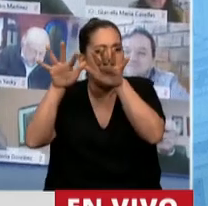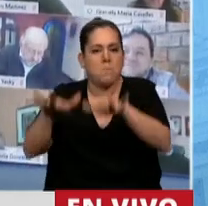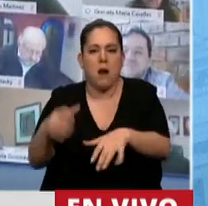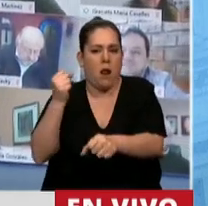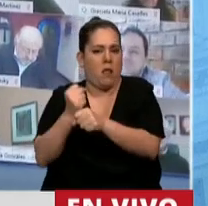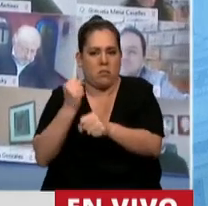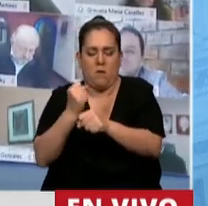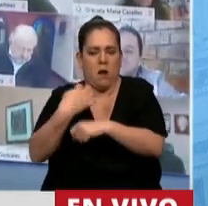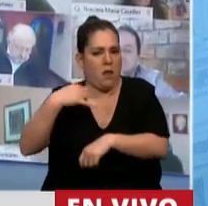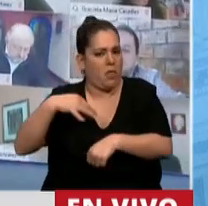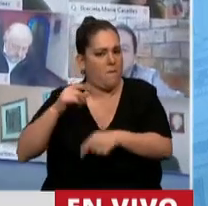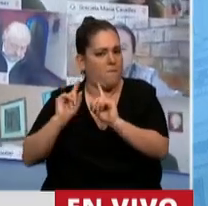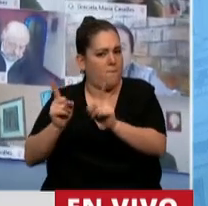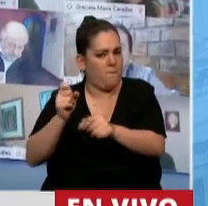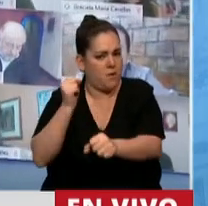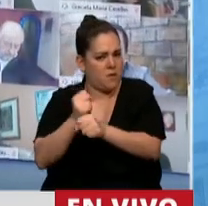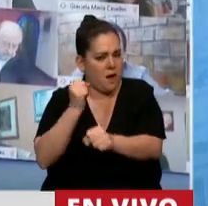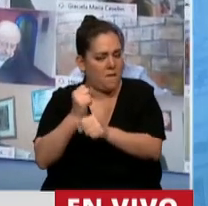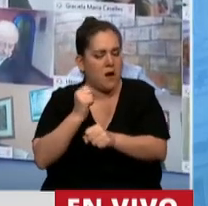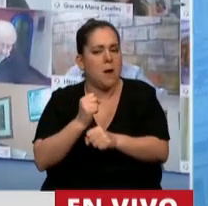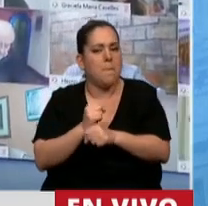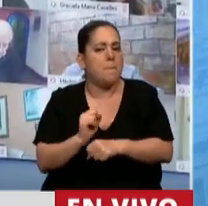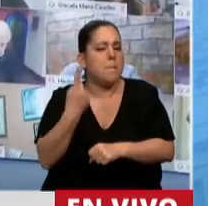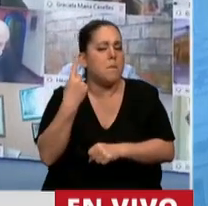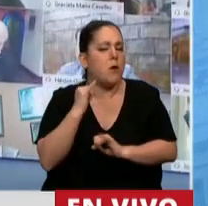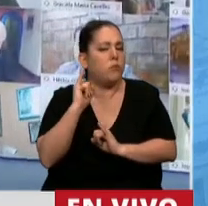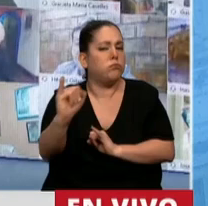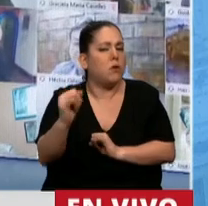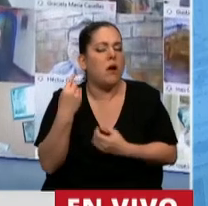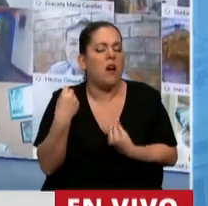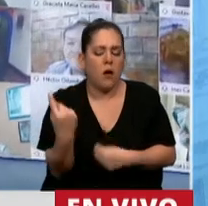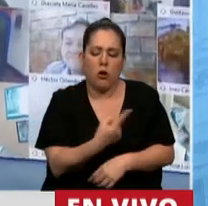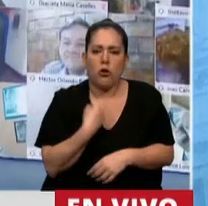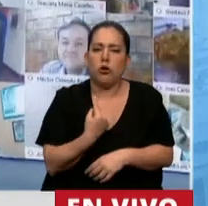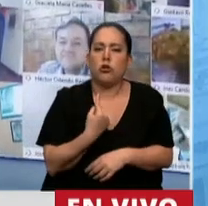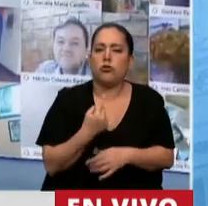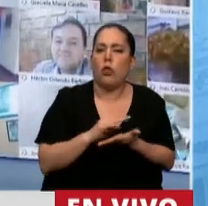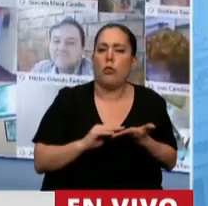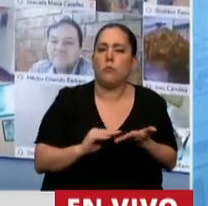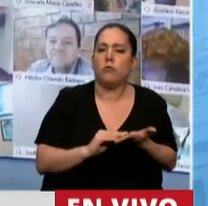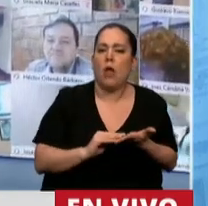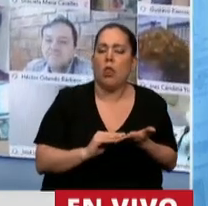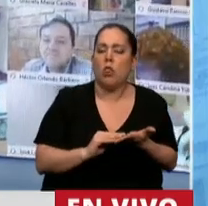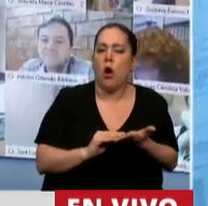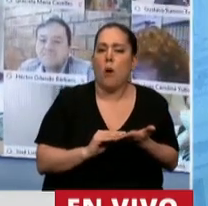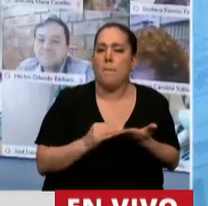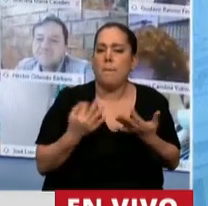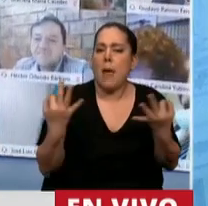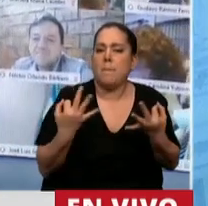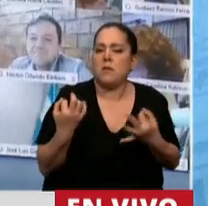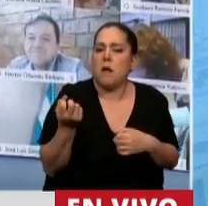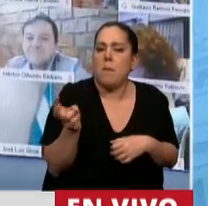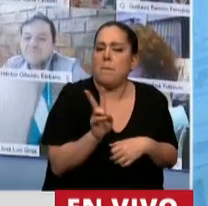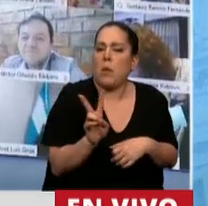La primera reflexión, qué privilegio tenemos nosotros como diputados de la Nación